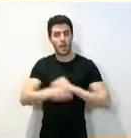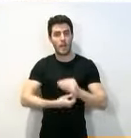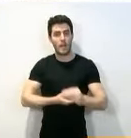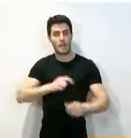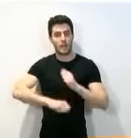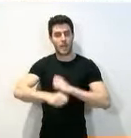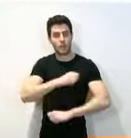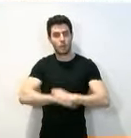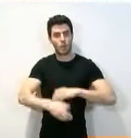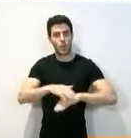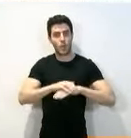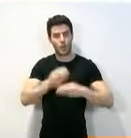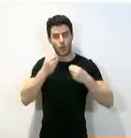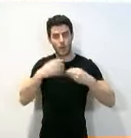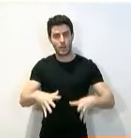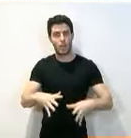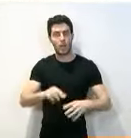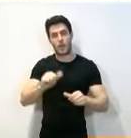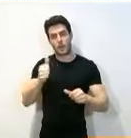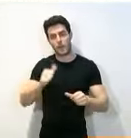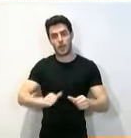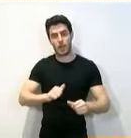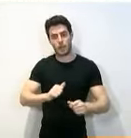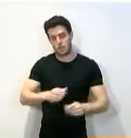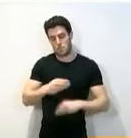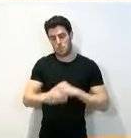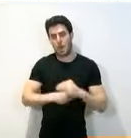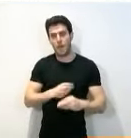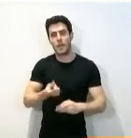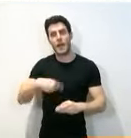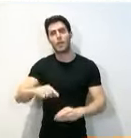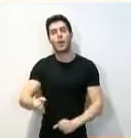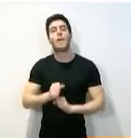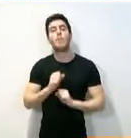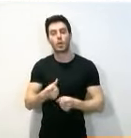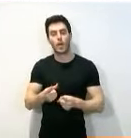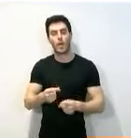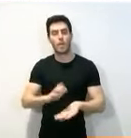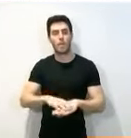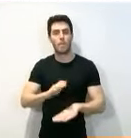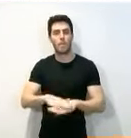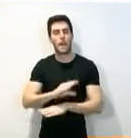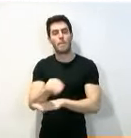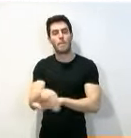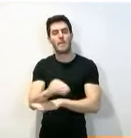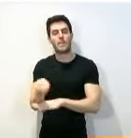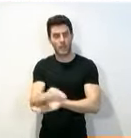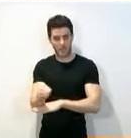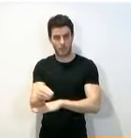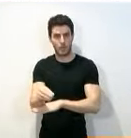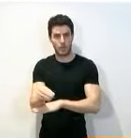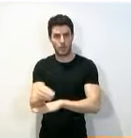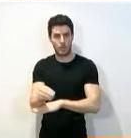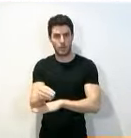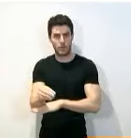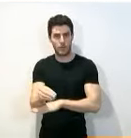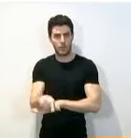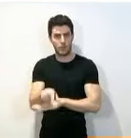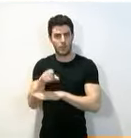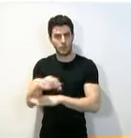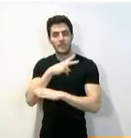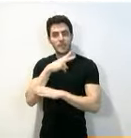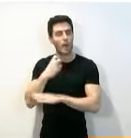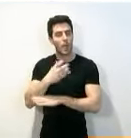de Nájera han aportado al mantenimiento de ese valor